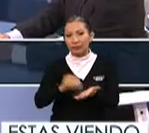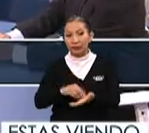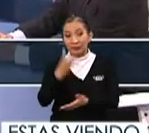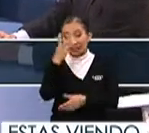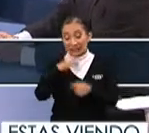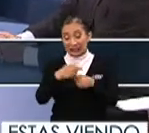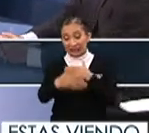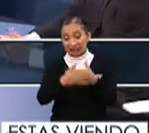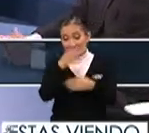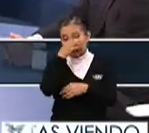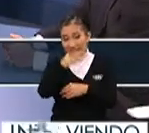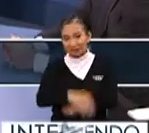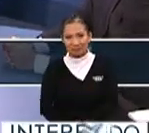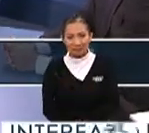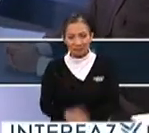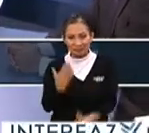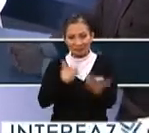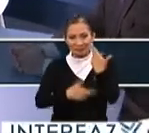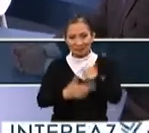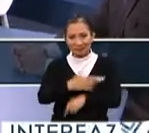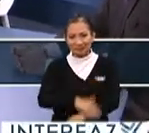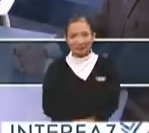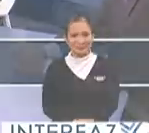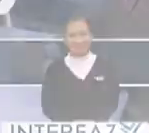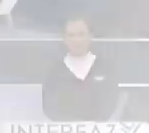a tres días de elección. Regresamos.